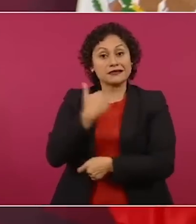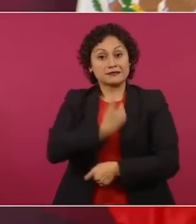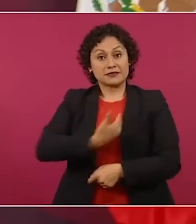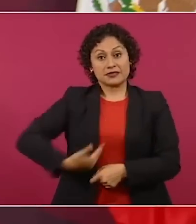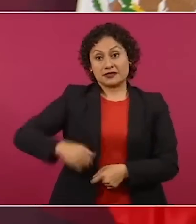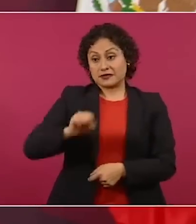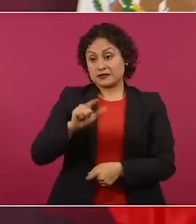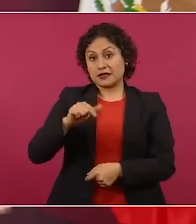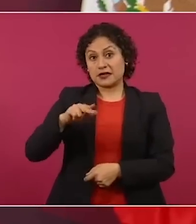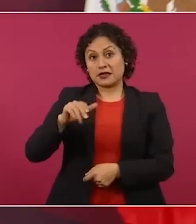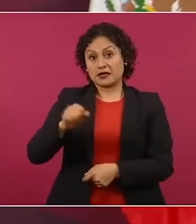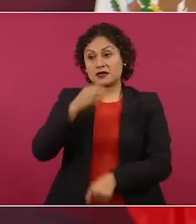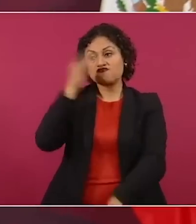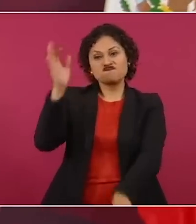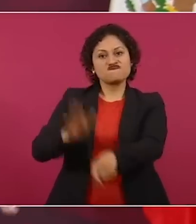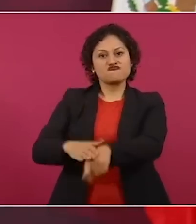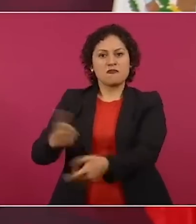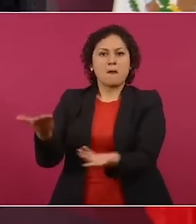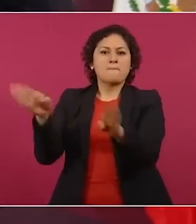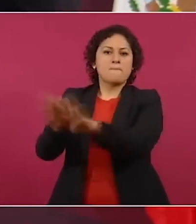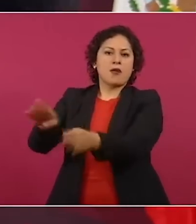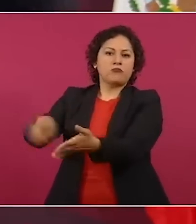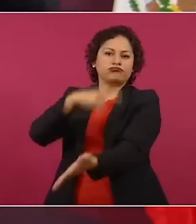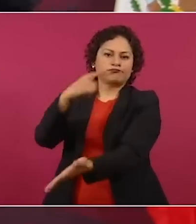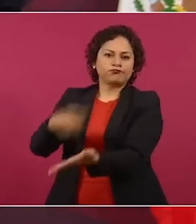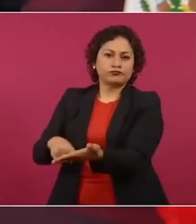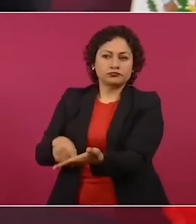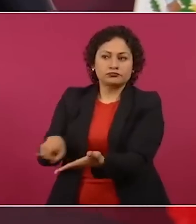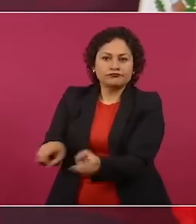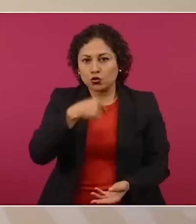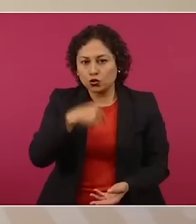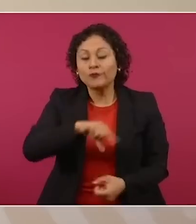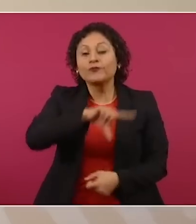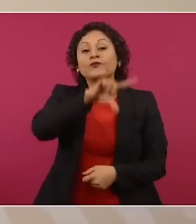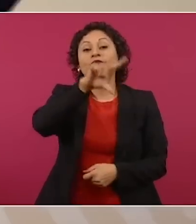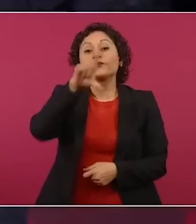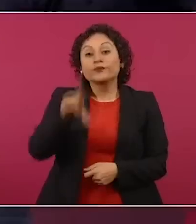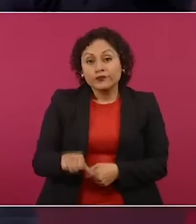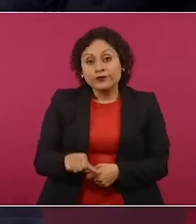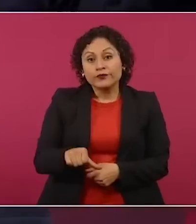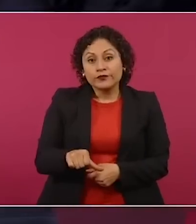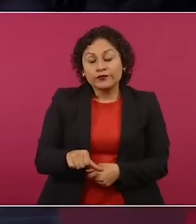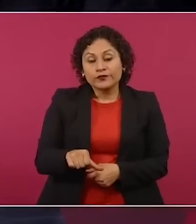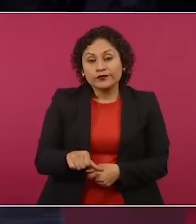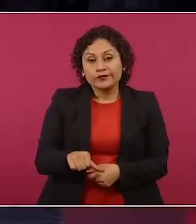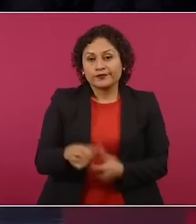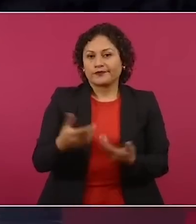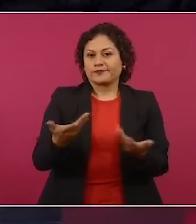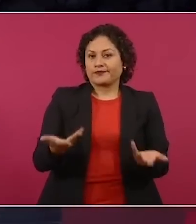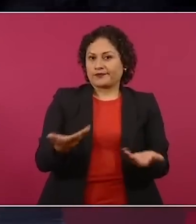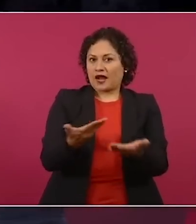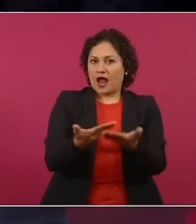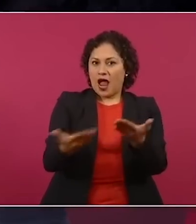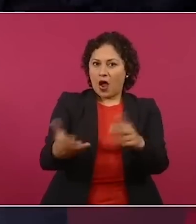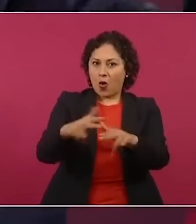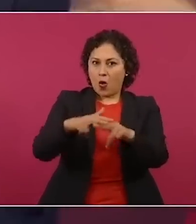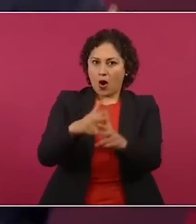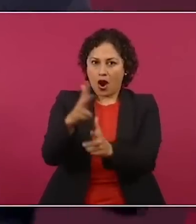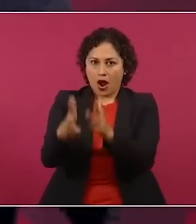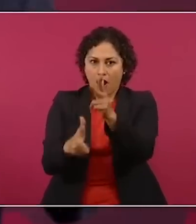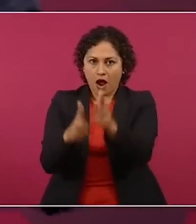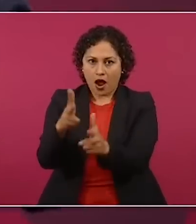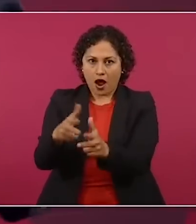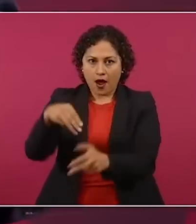se queda en el abandono. Entonces, con el Tren Maya el turista va a poder